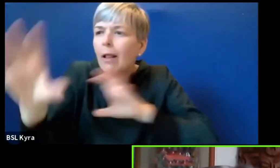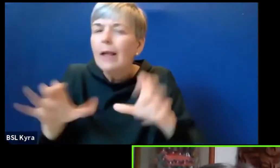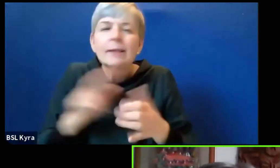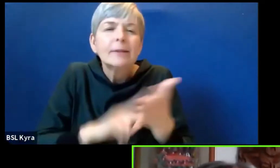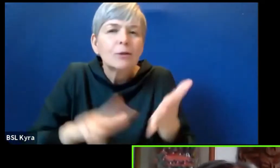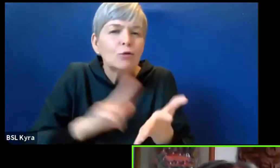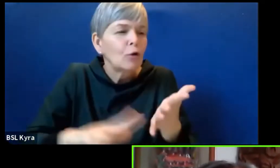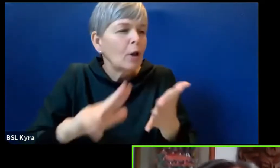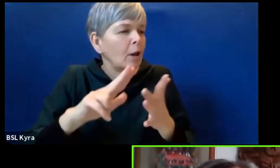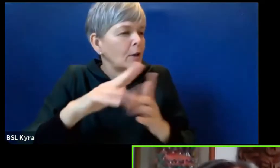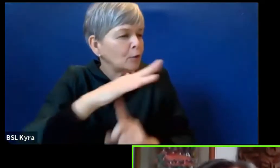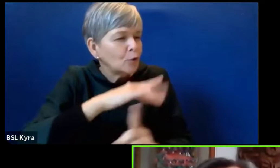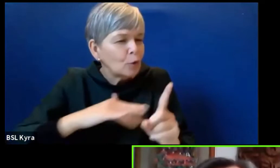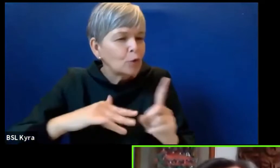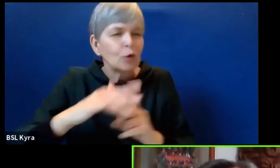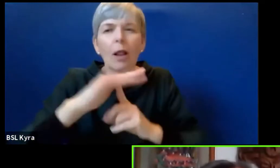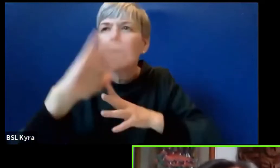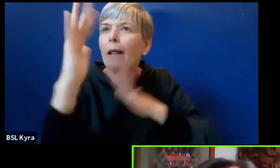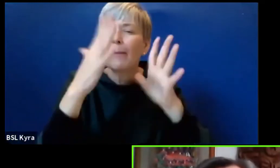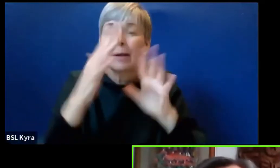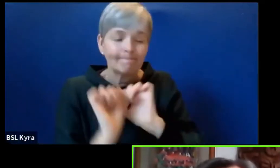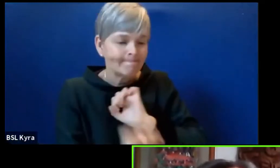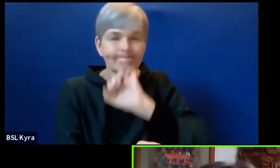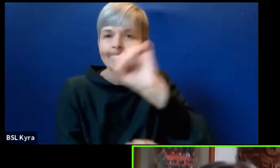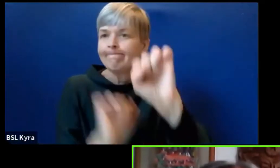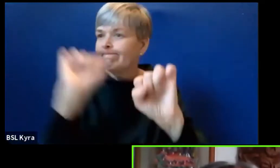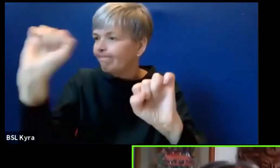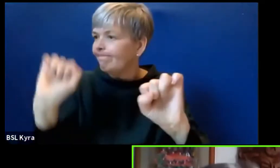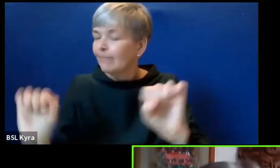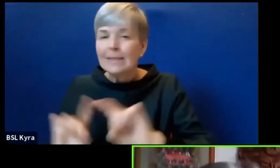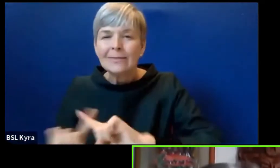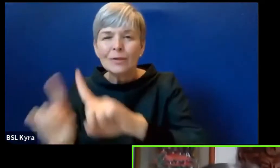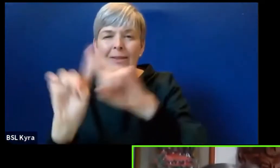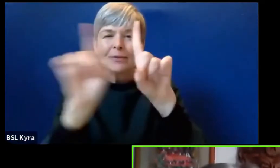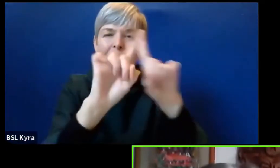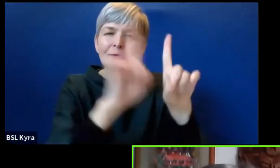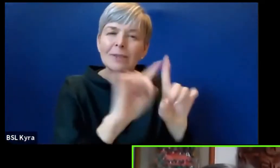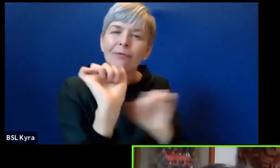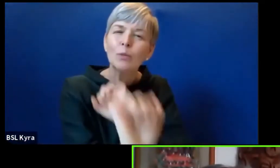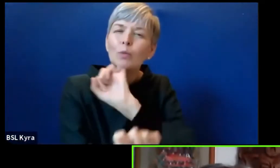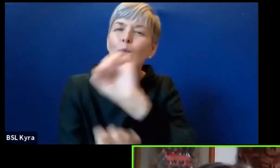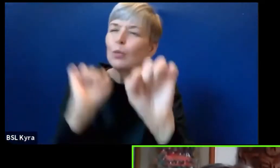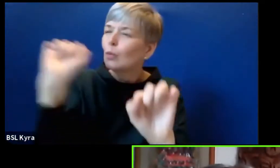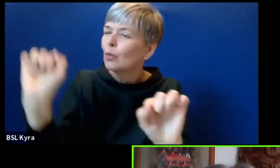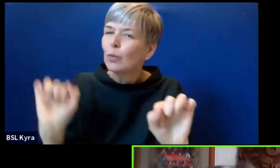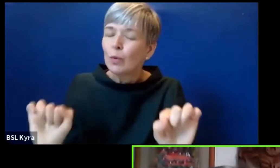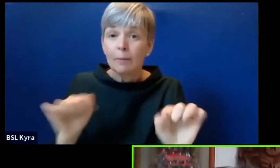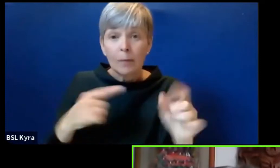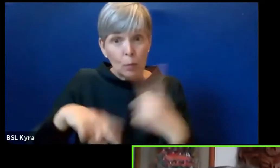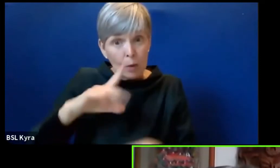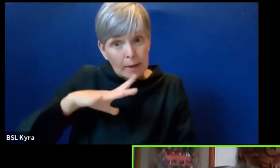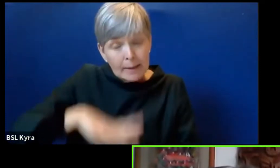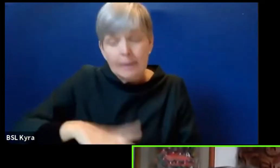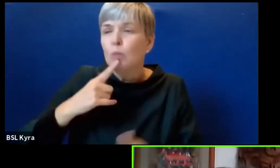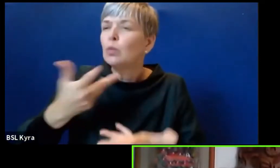Necesitamos también que este debate, esta construcción que estamos haciendo del nuevo pacto